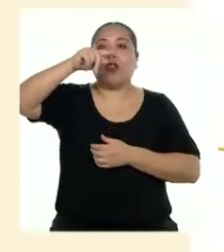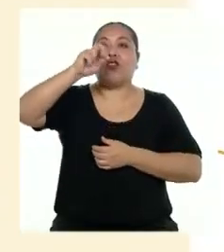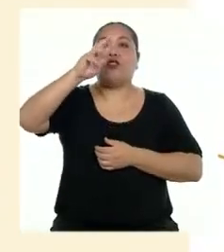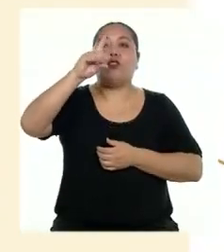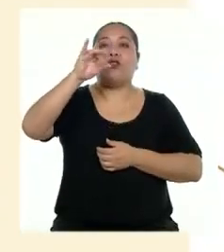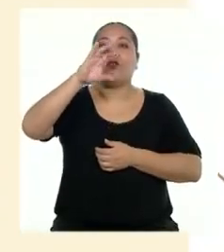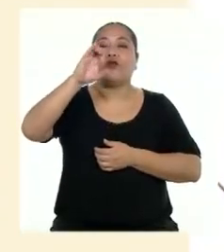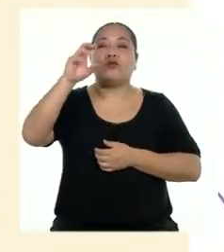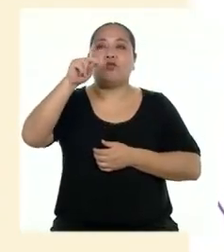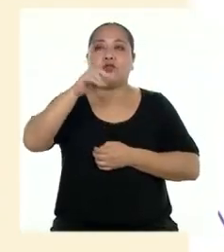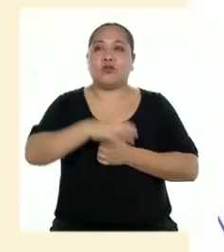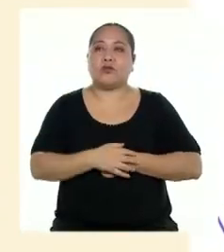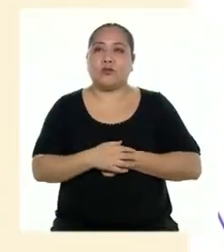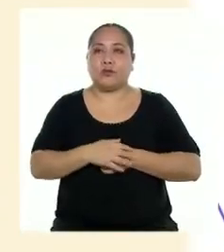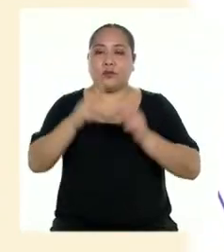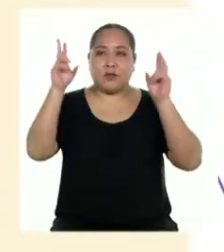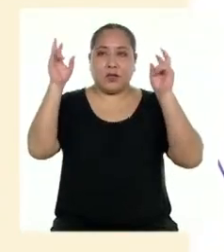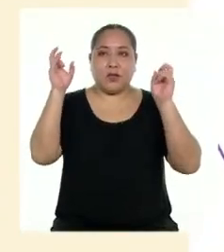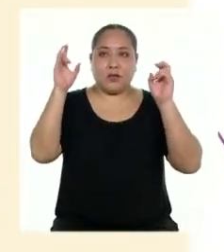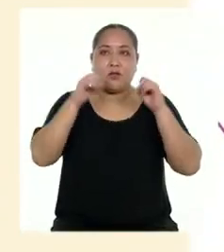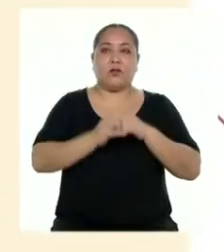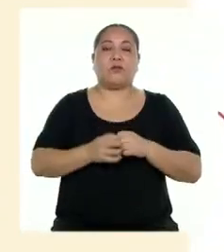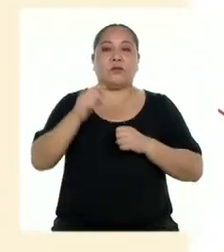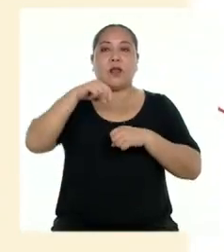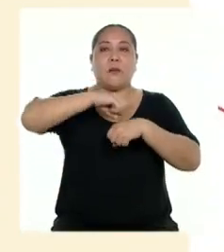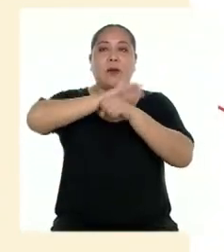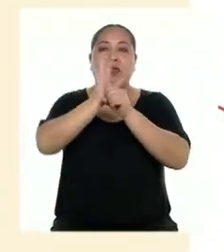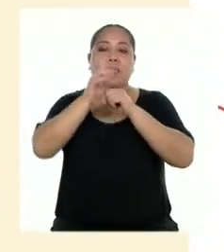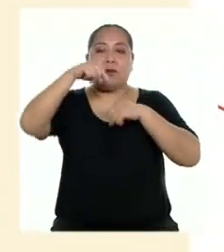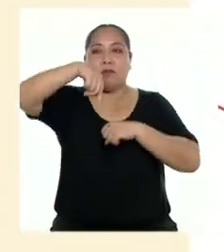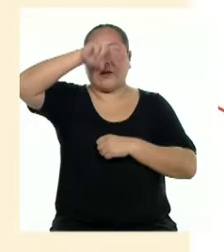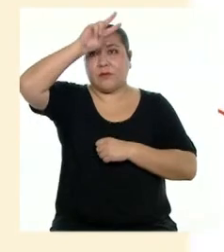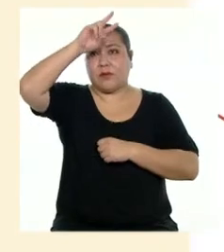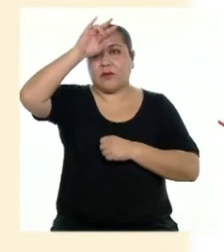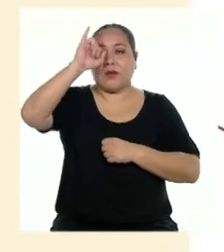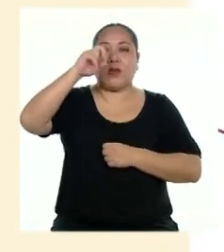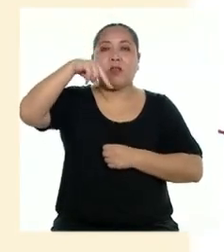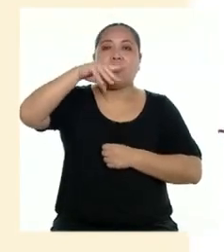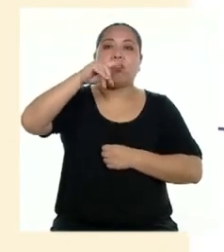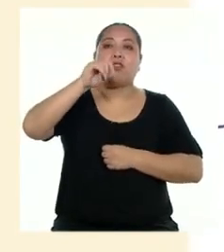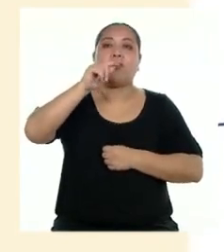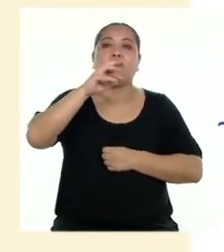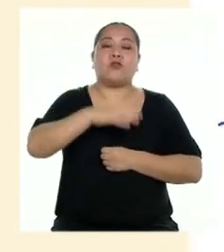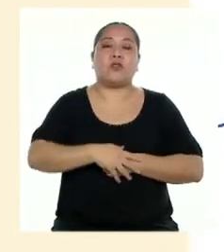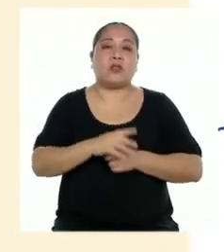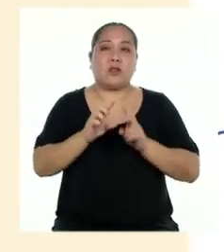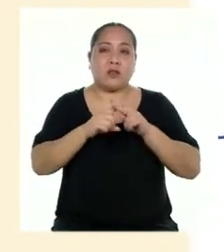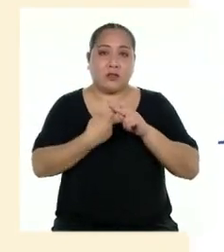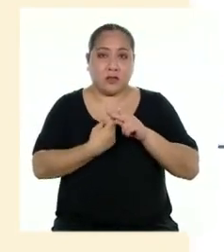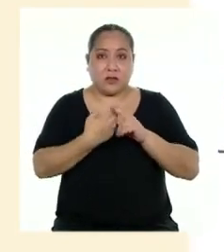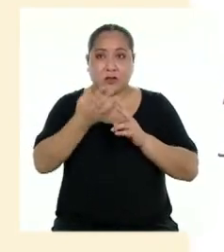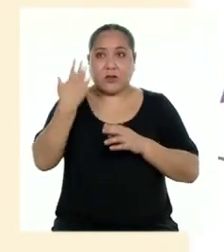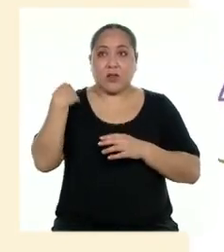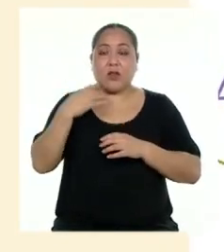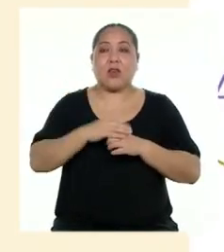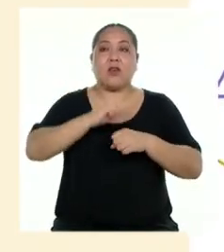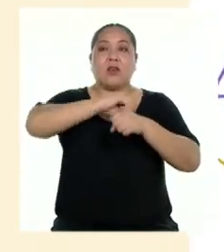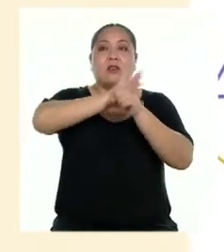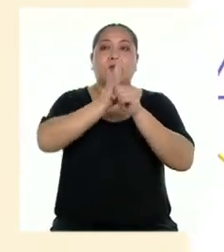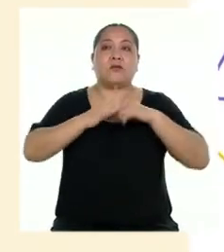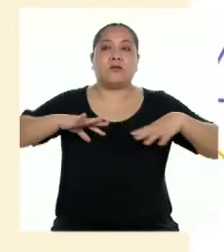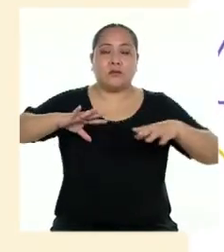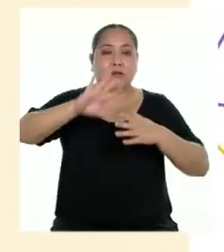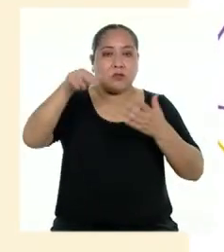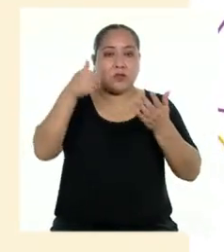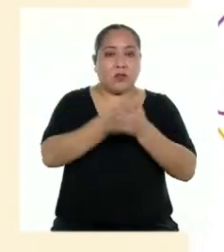Lo leo. Título. La pandemia en el Perú. Introducción. En un inicio, la pandemia del COVID-19